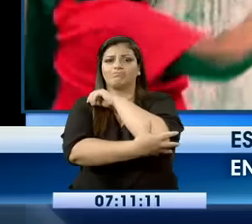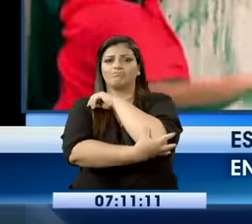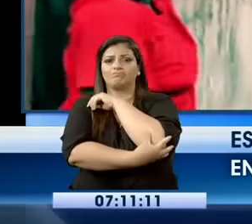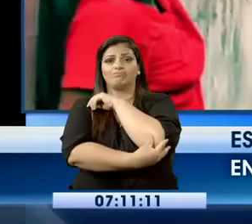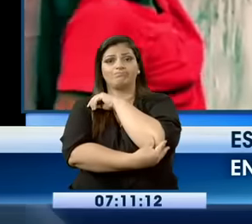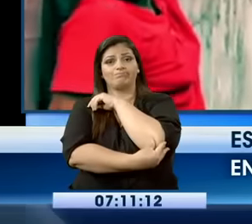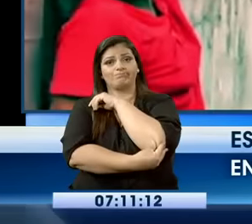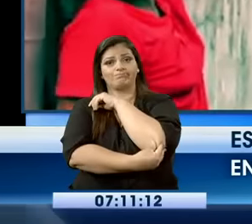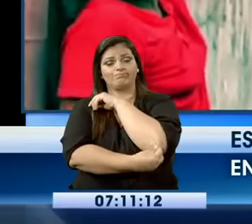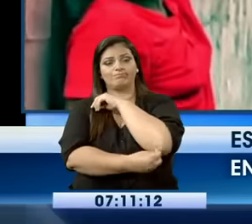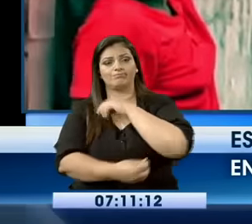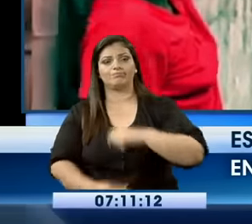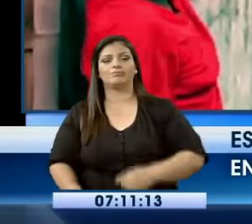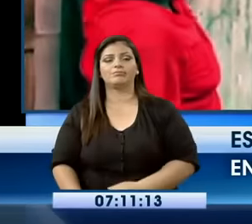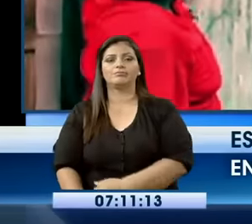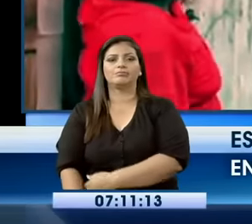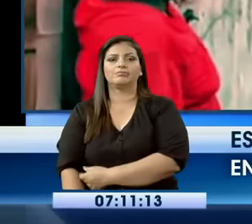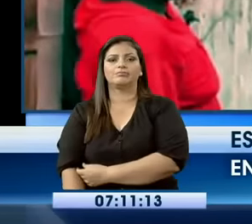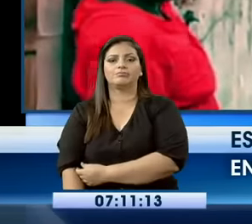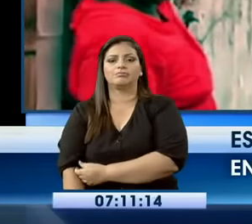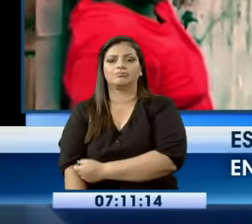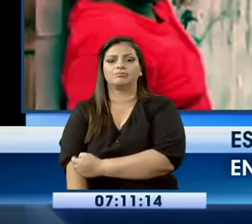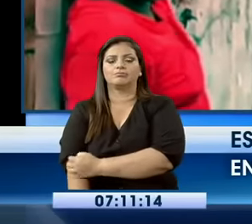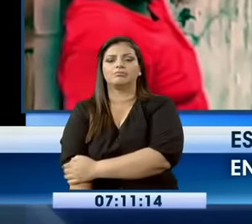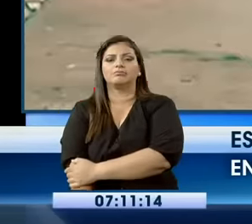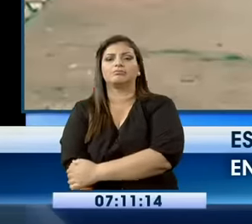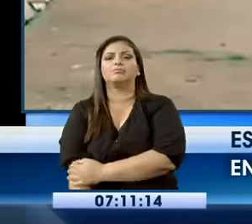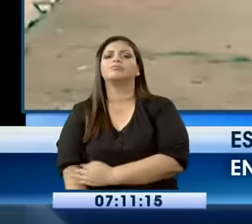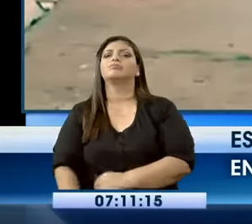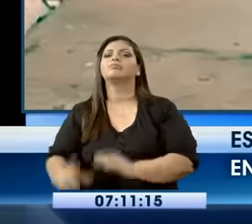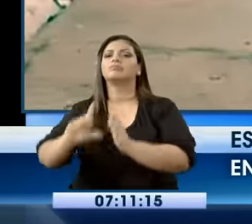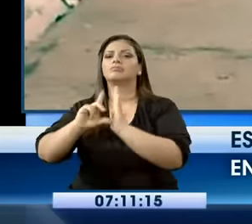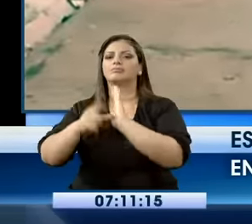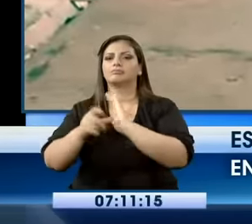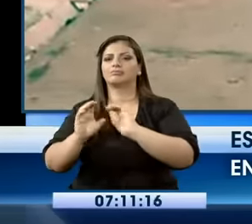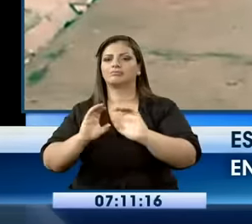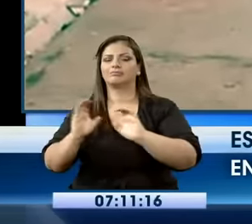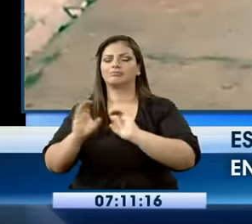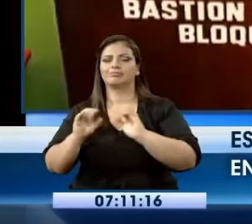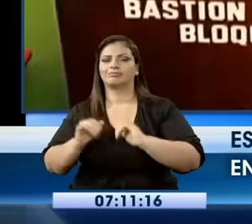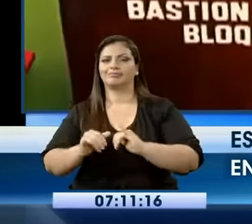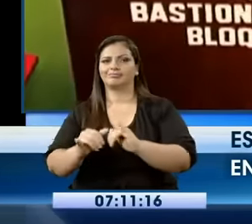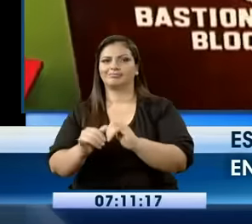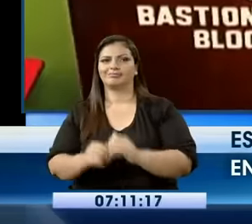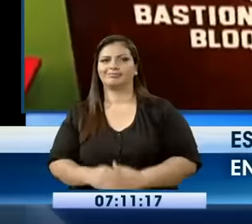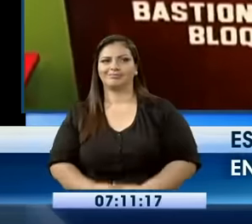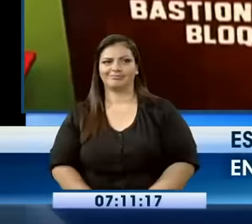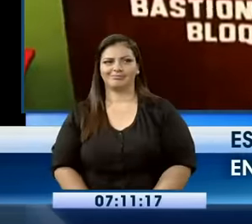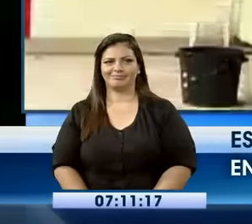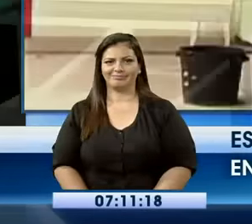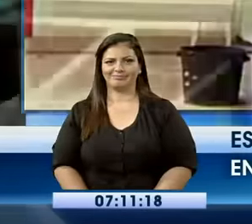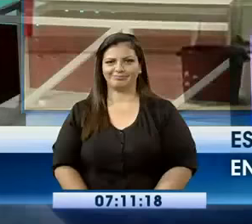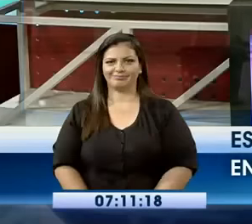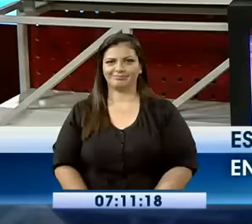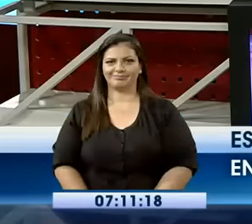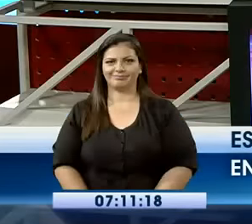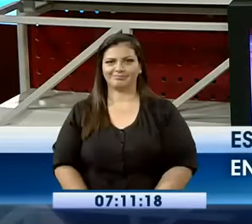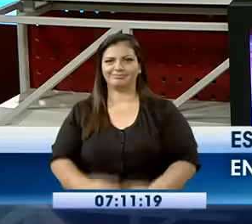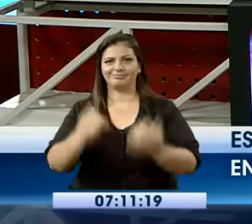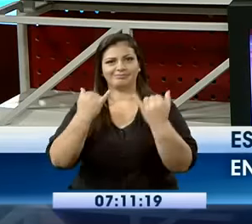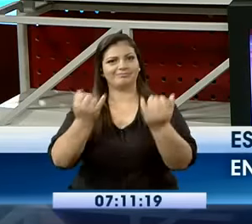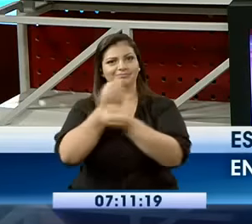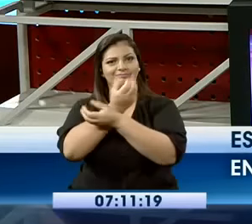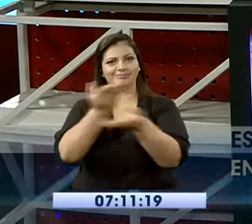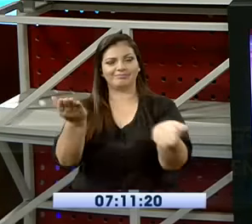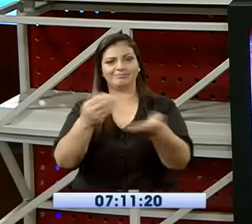situación económica, ¿no? Claro que sí. Mejor es que más adelante volveremos a enlazarnos contigo. Bueno, ¿y ahora? Bueno, y ahora nos invitamos a